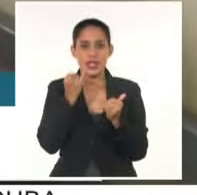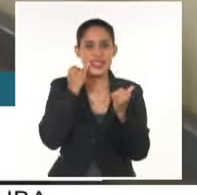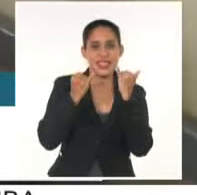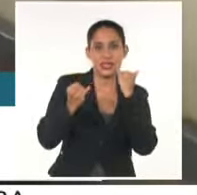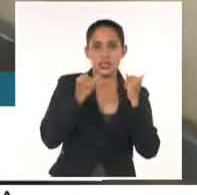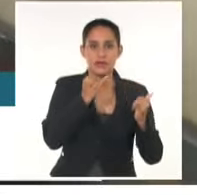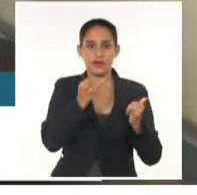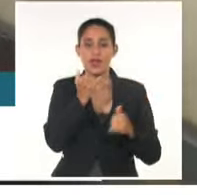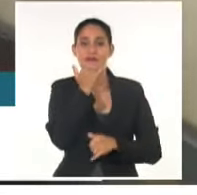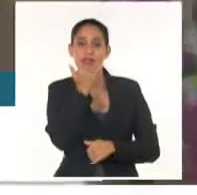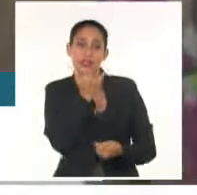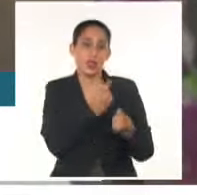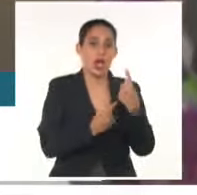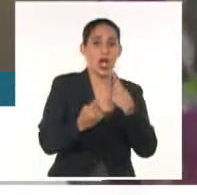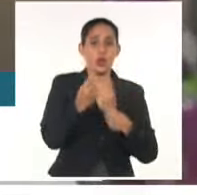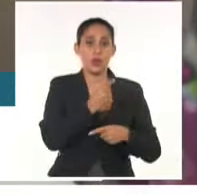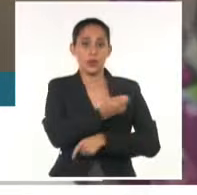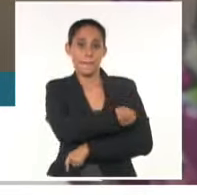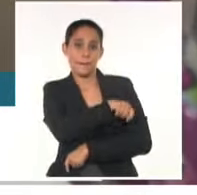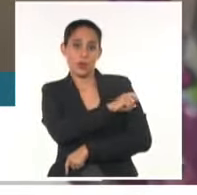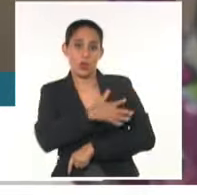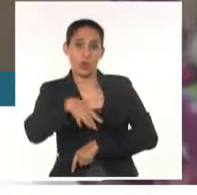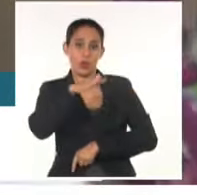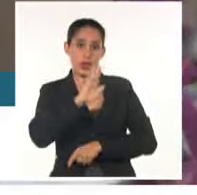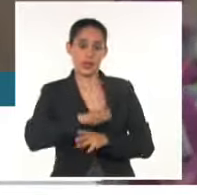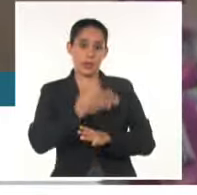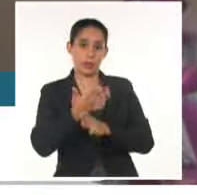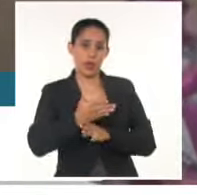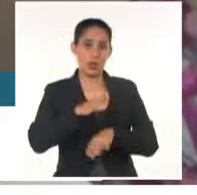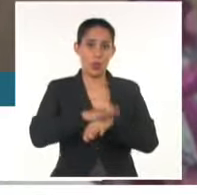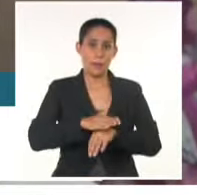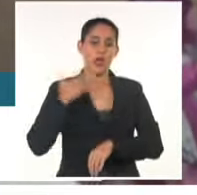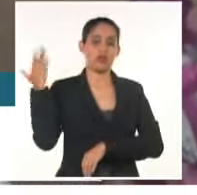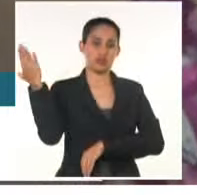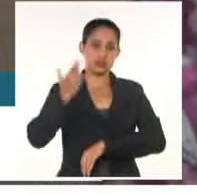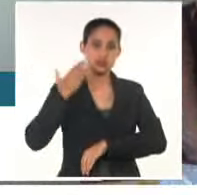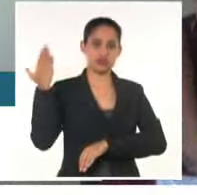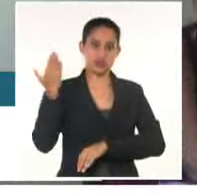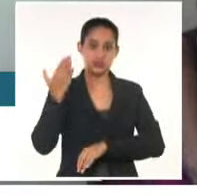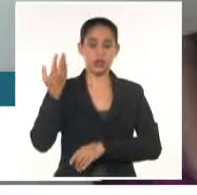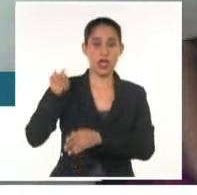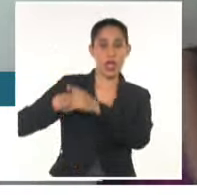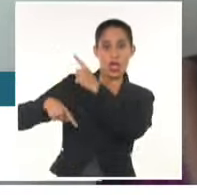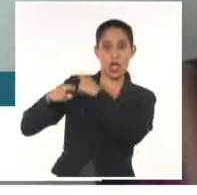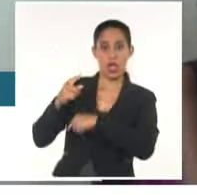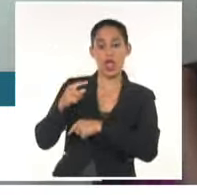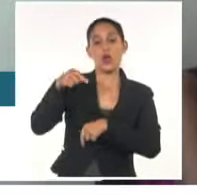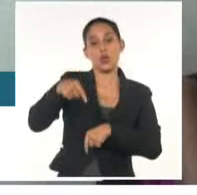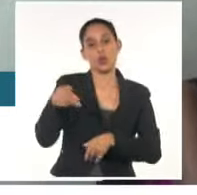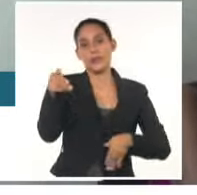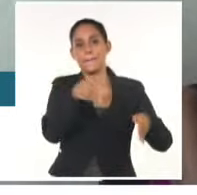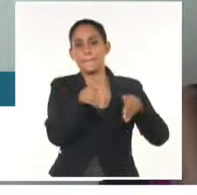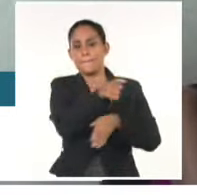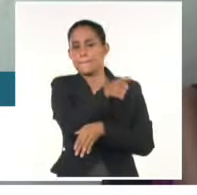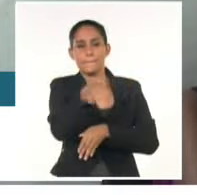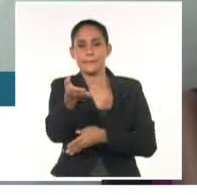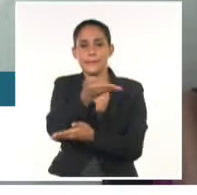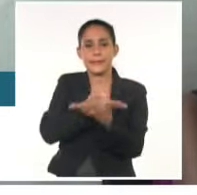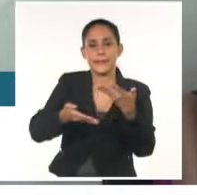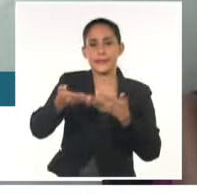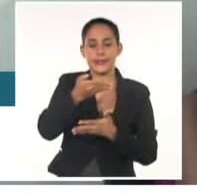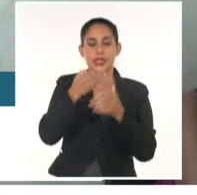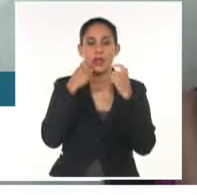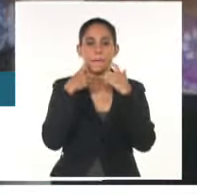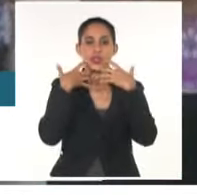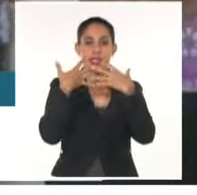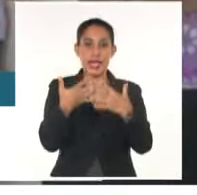afectaciones tras el paso del huracán Oscar. Durante su recorrido, intercambió impresiones con los miembros presentes, resaltando la crucial importancia de